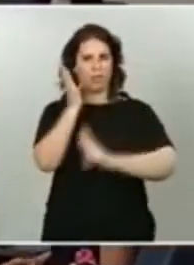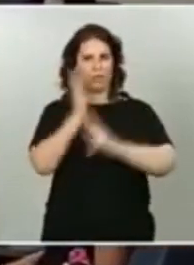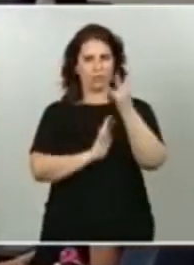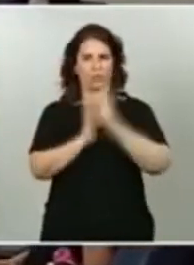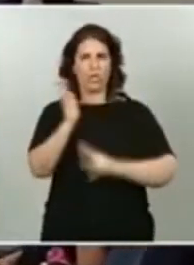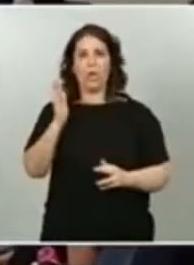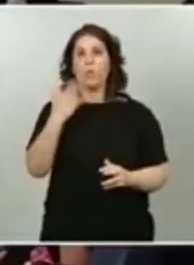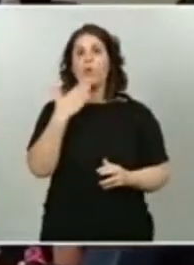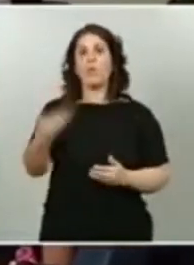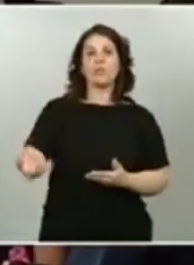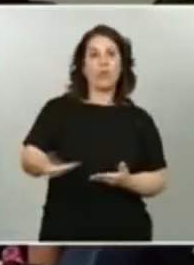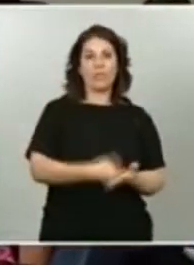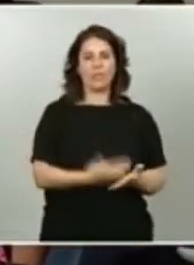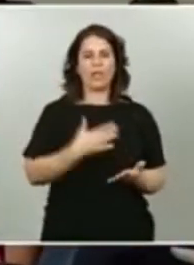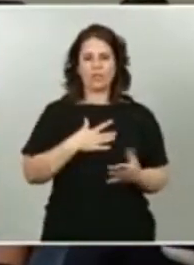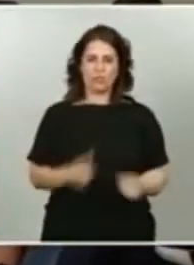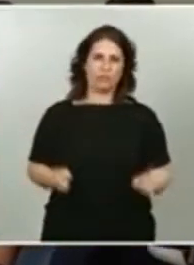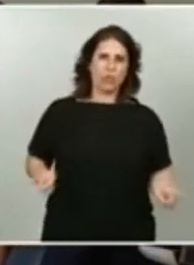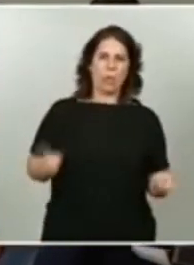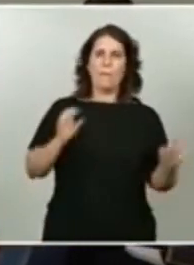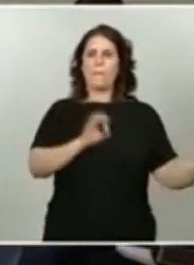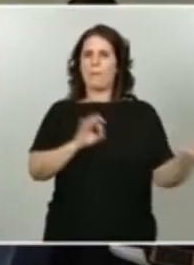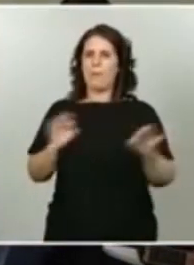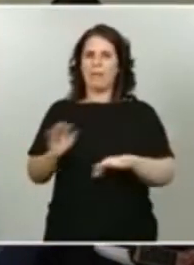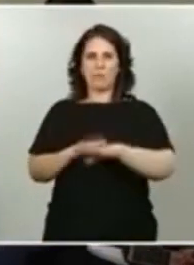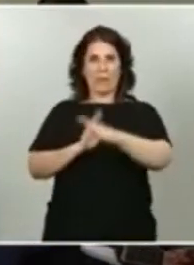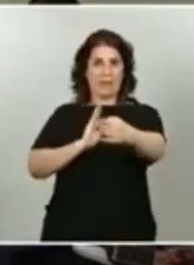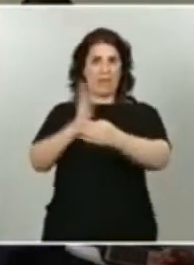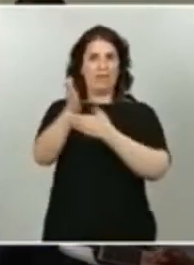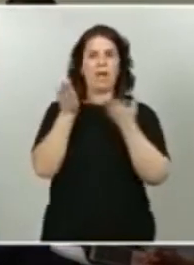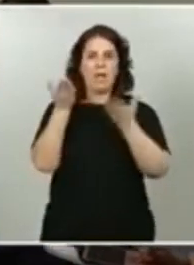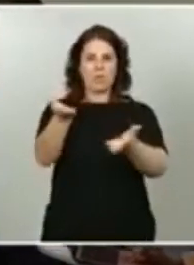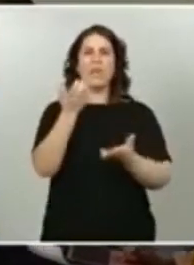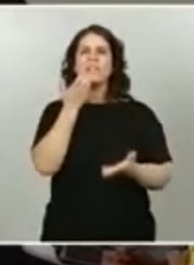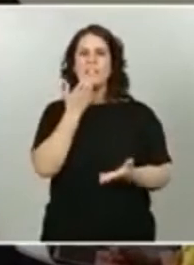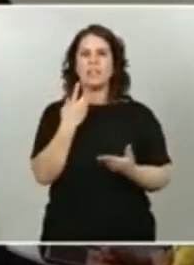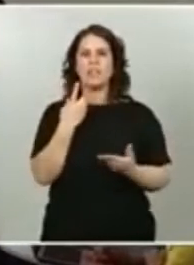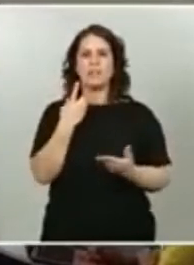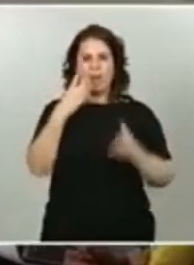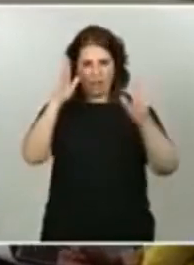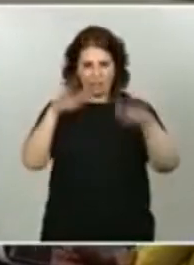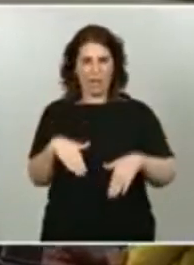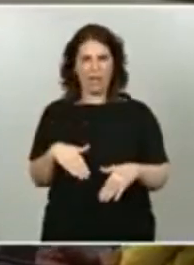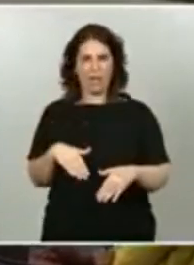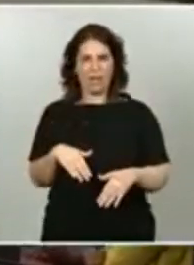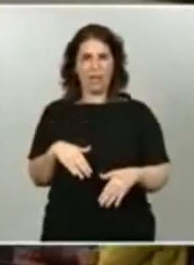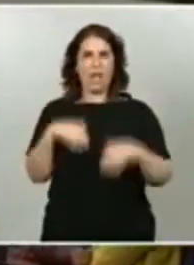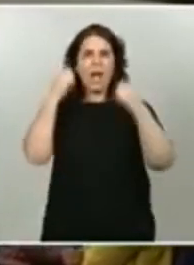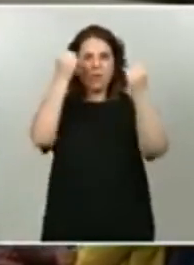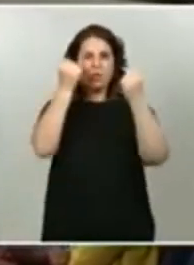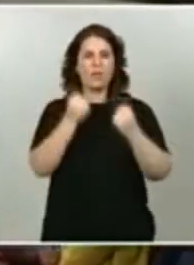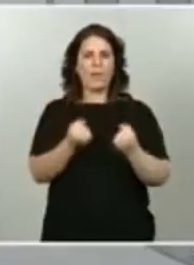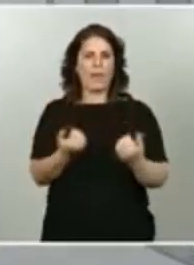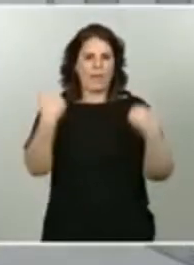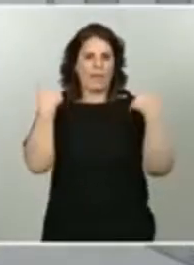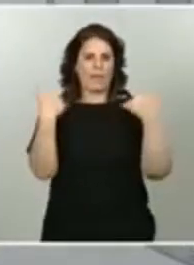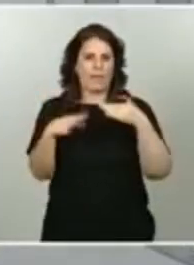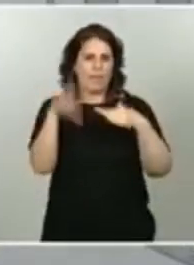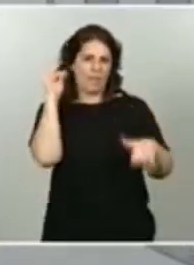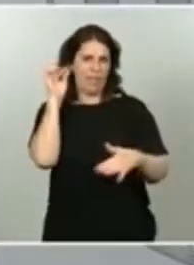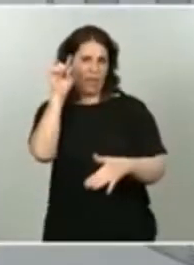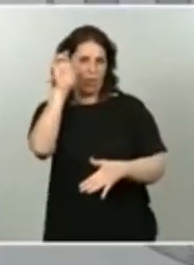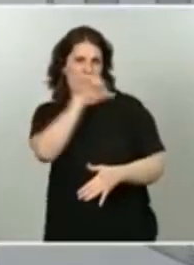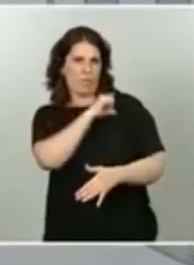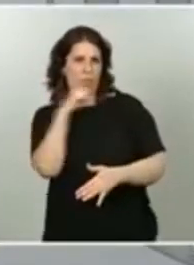preparados para intervenir en el caso de que así se determine por parte de la autoridad competente, es la comunidad autónoma.